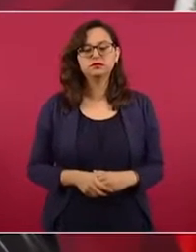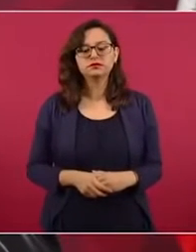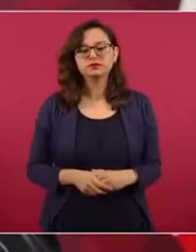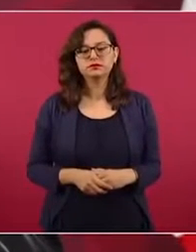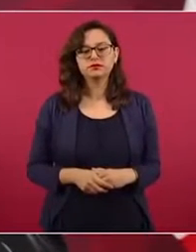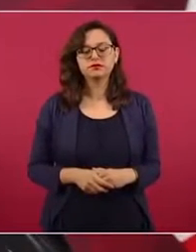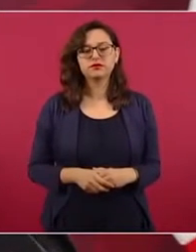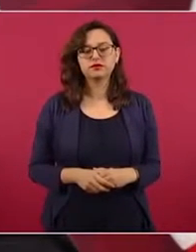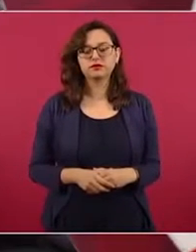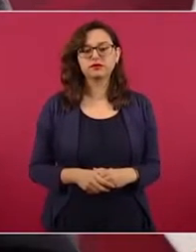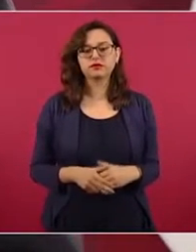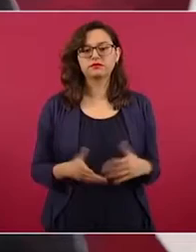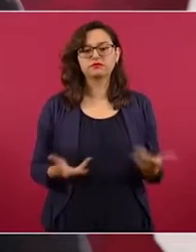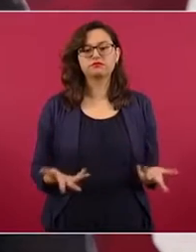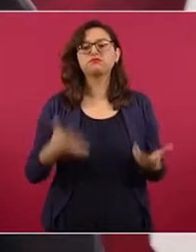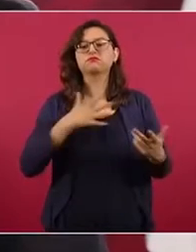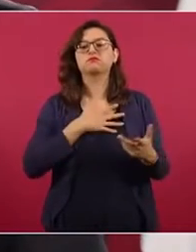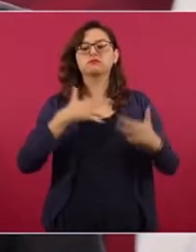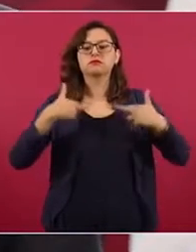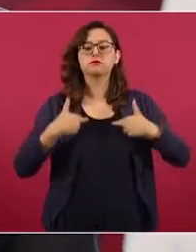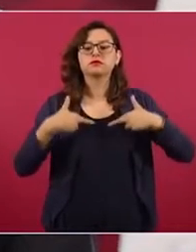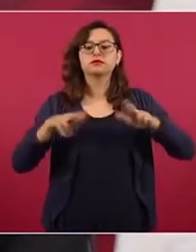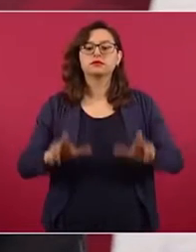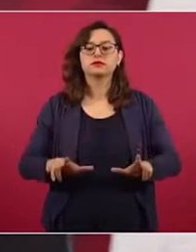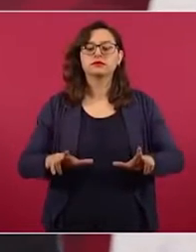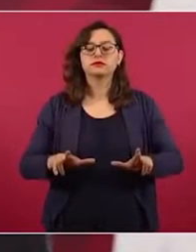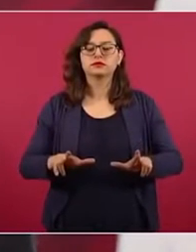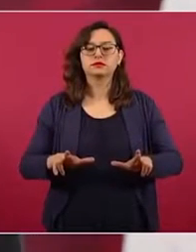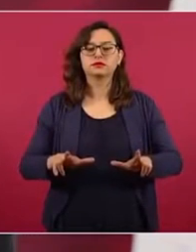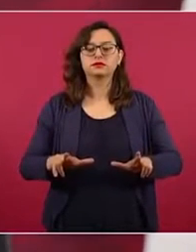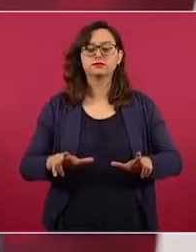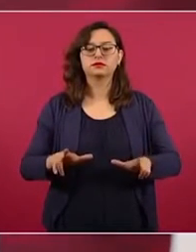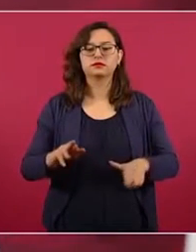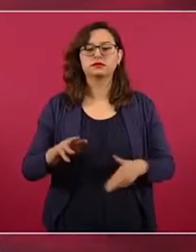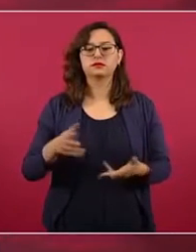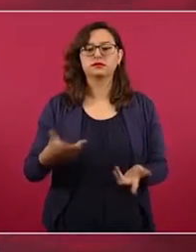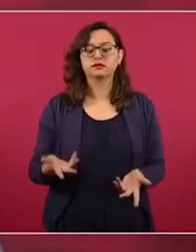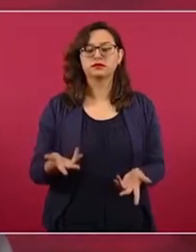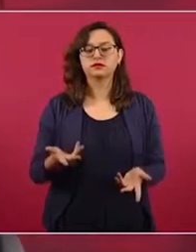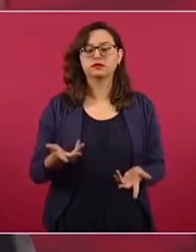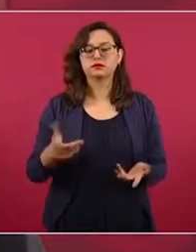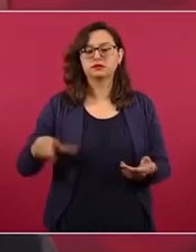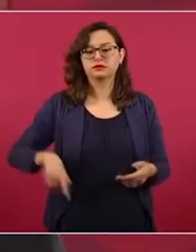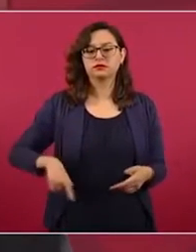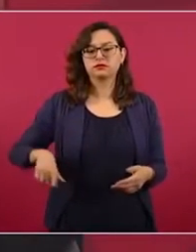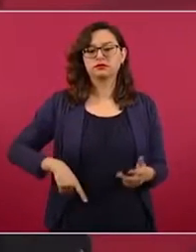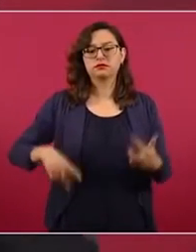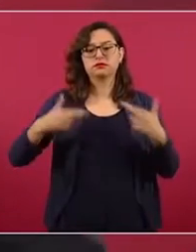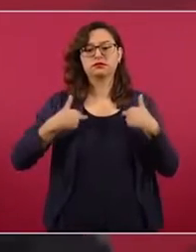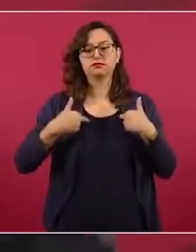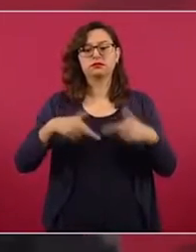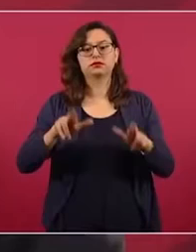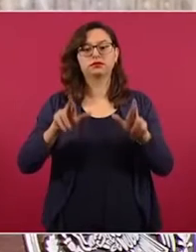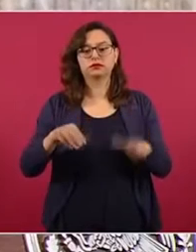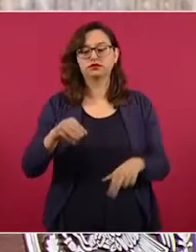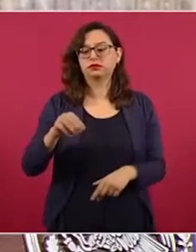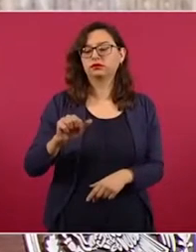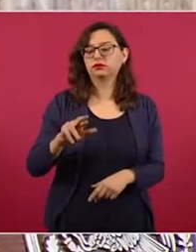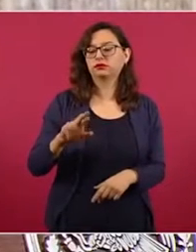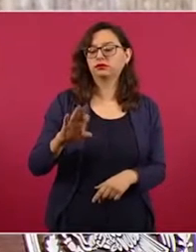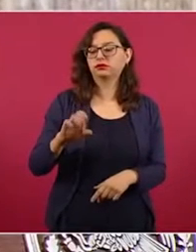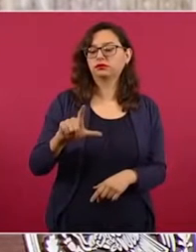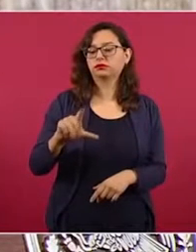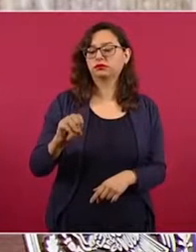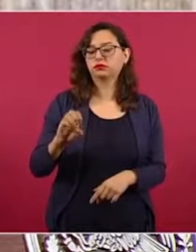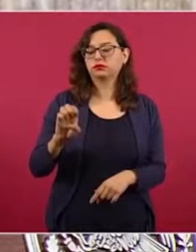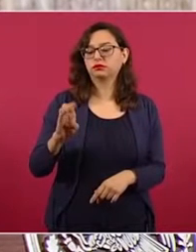va en mi representación y en la del gobierno Marcelo Ebrat,